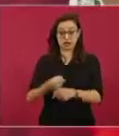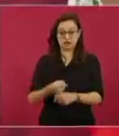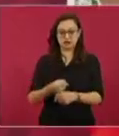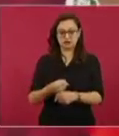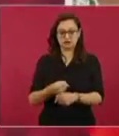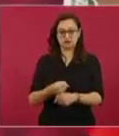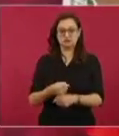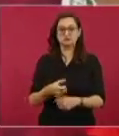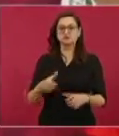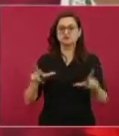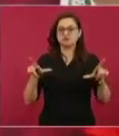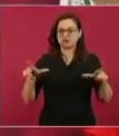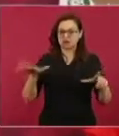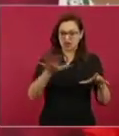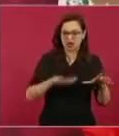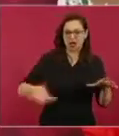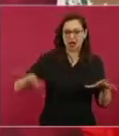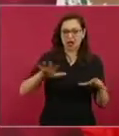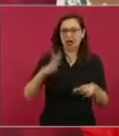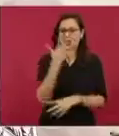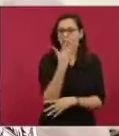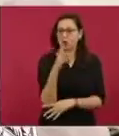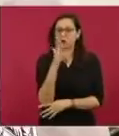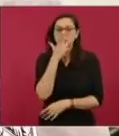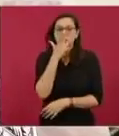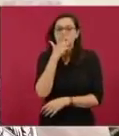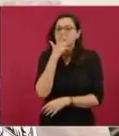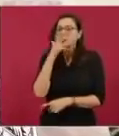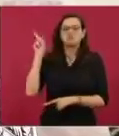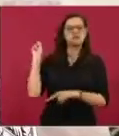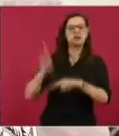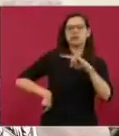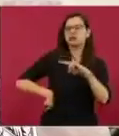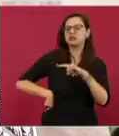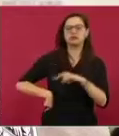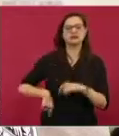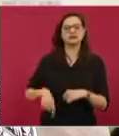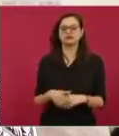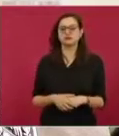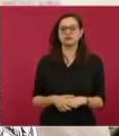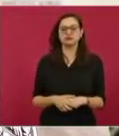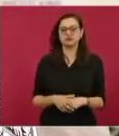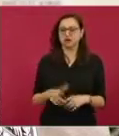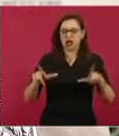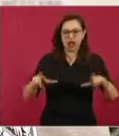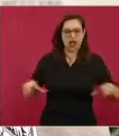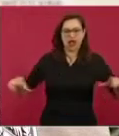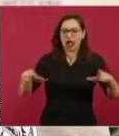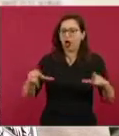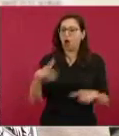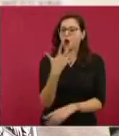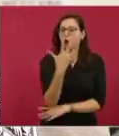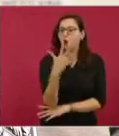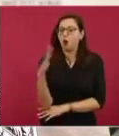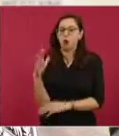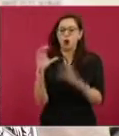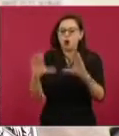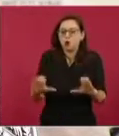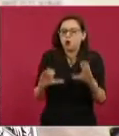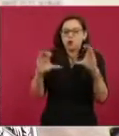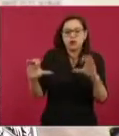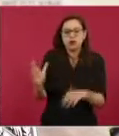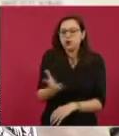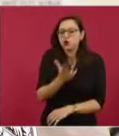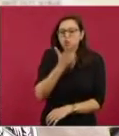revertirá ese decreto, el de ayer, para que ya el lago no sea zona